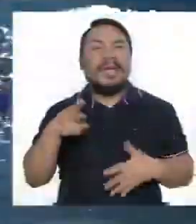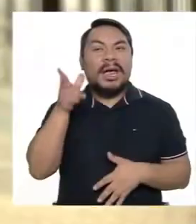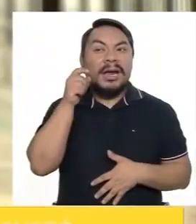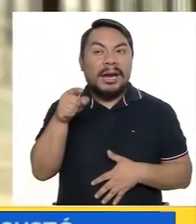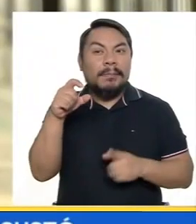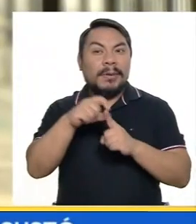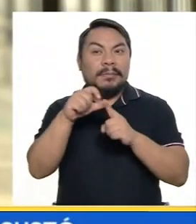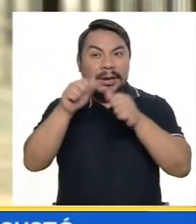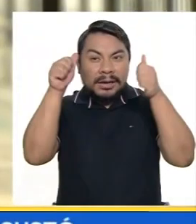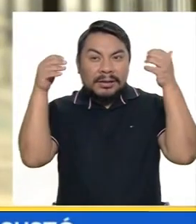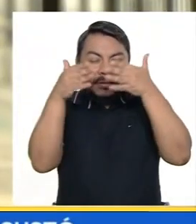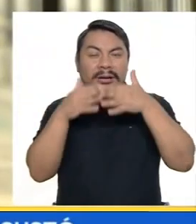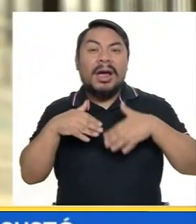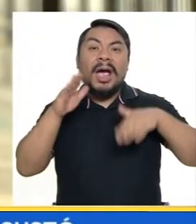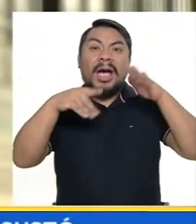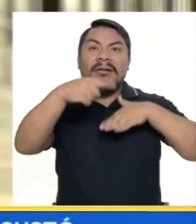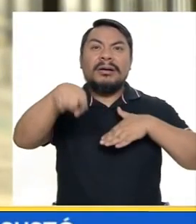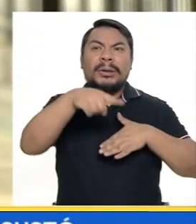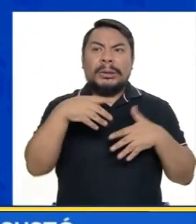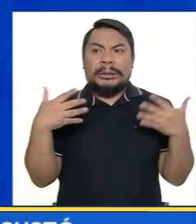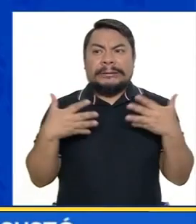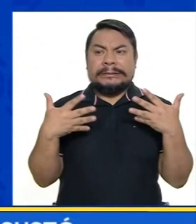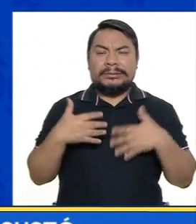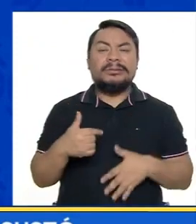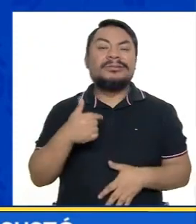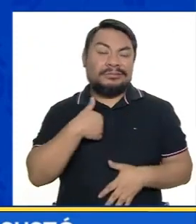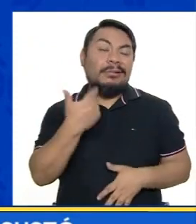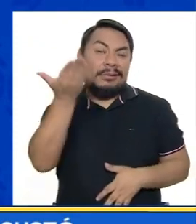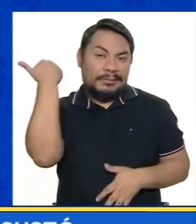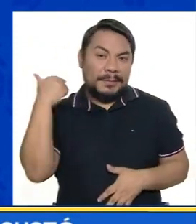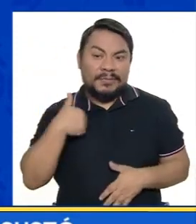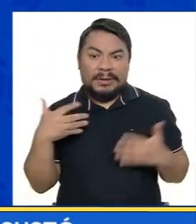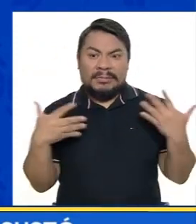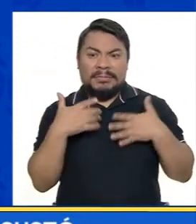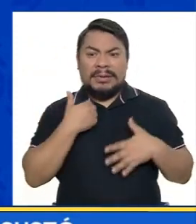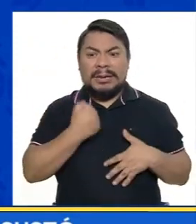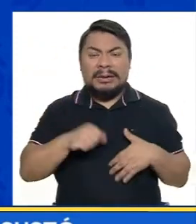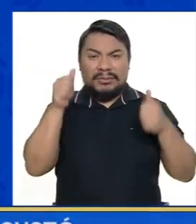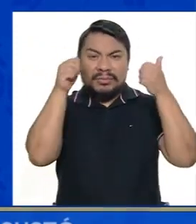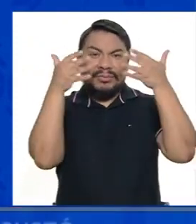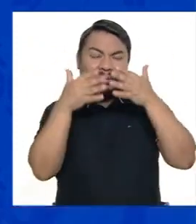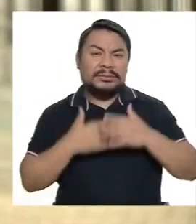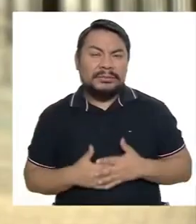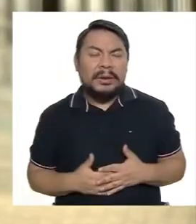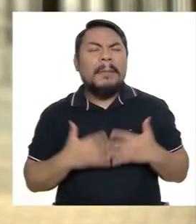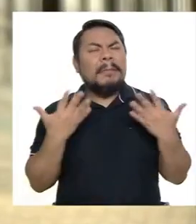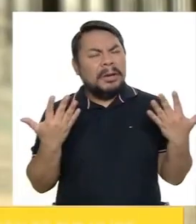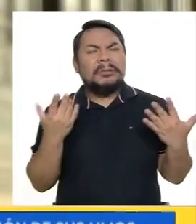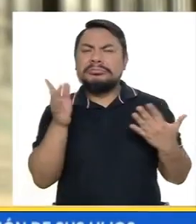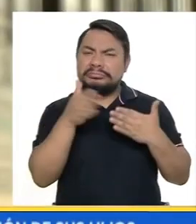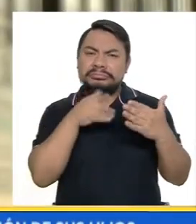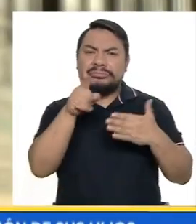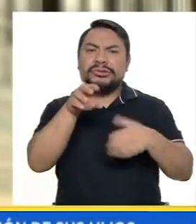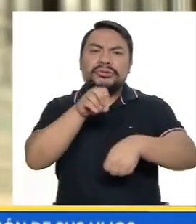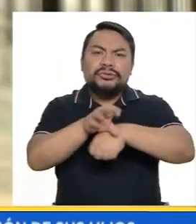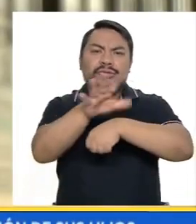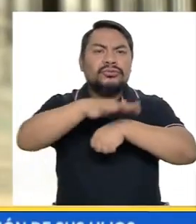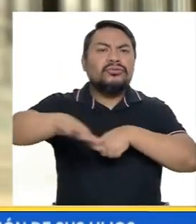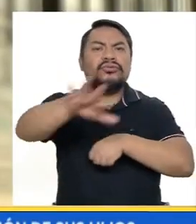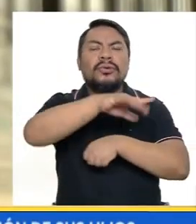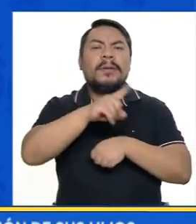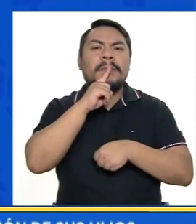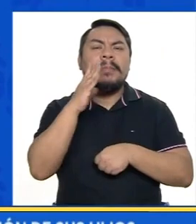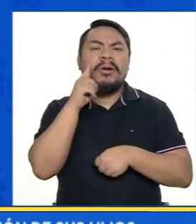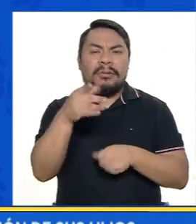Escuchar la palabra autismo muchas veces asusta. Yo lo hice, yo tuve miedo. Aconsejo a cada una de las